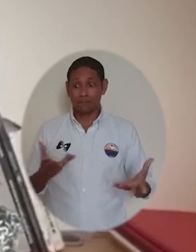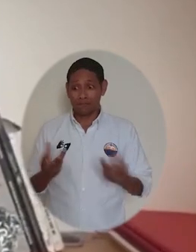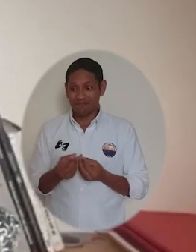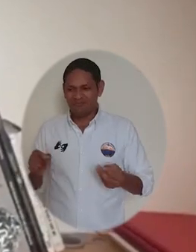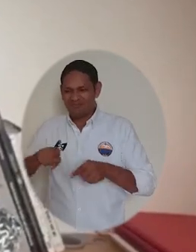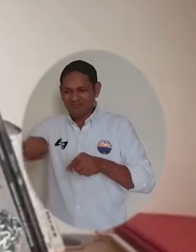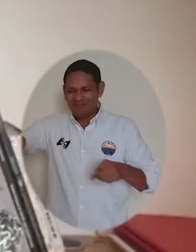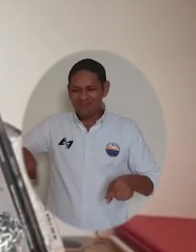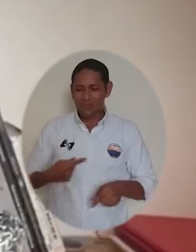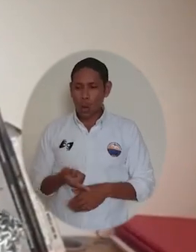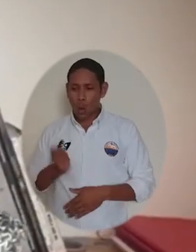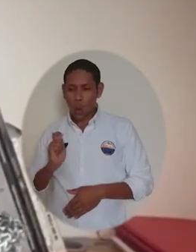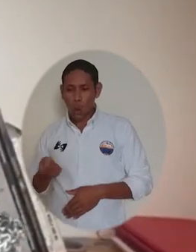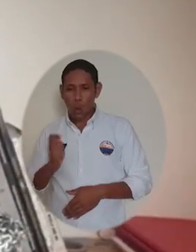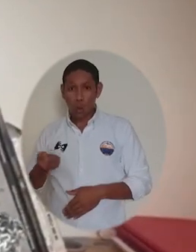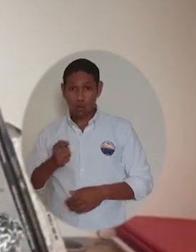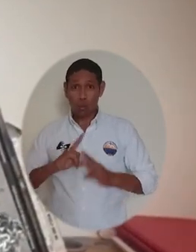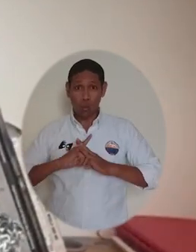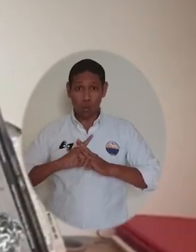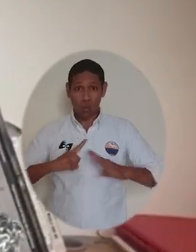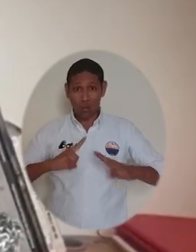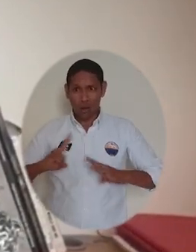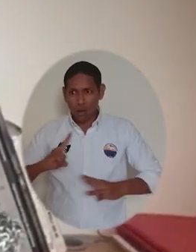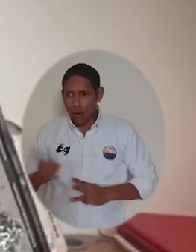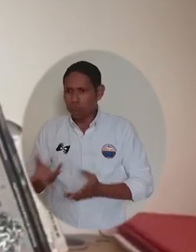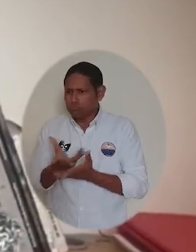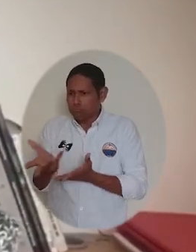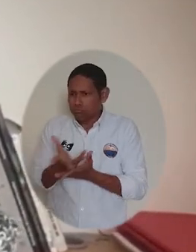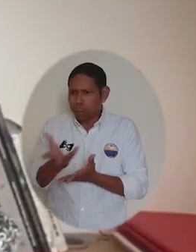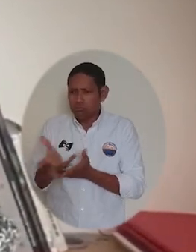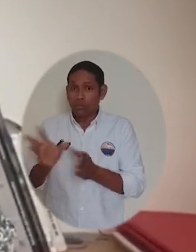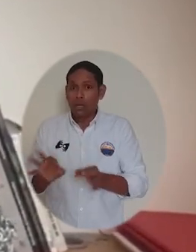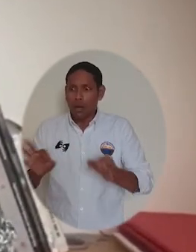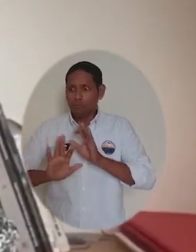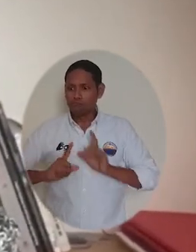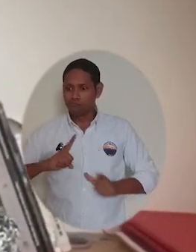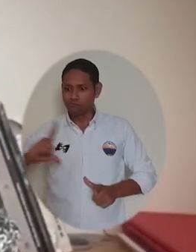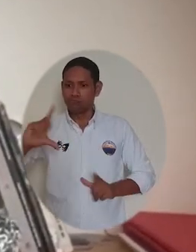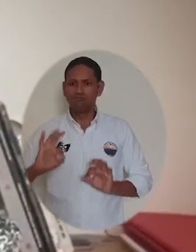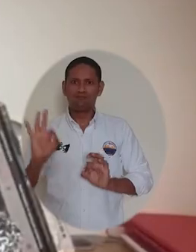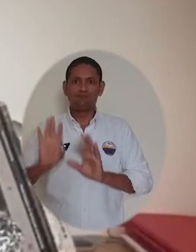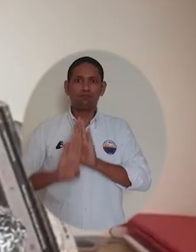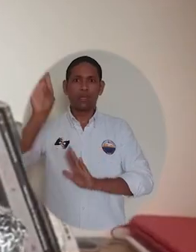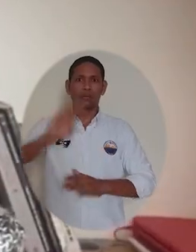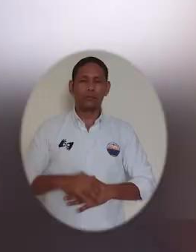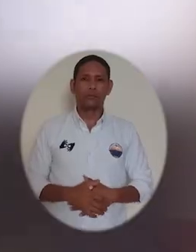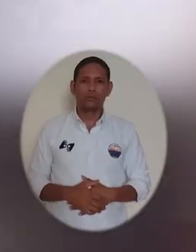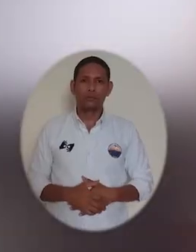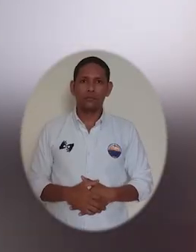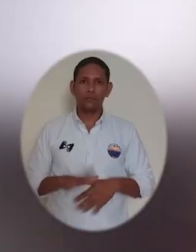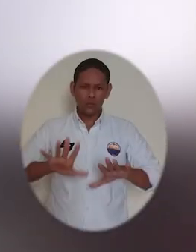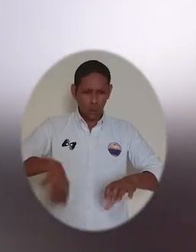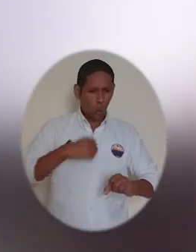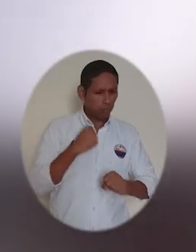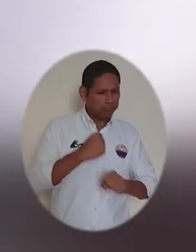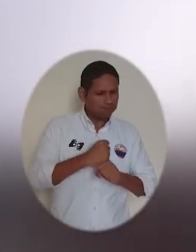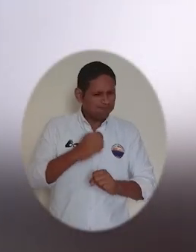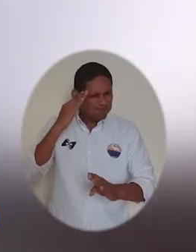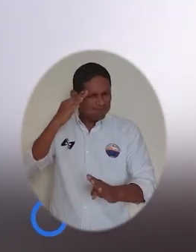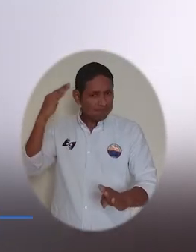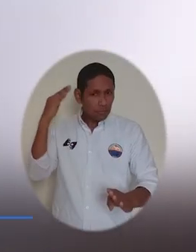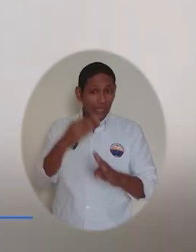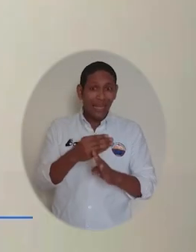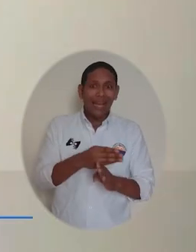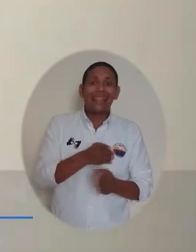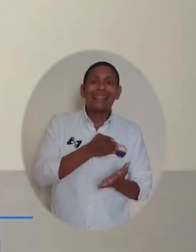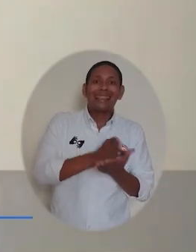consultorio jurídico y el centro de conciliación de dicho consultorio de la Universidad Magdalena está a la vanguardia. La labor